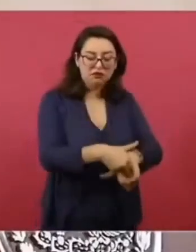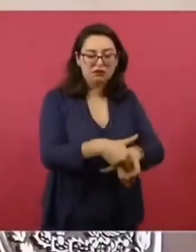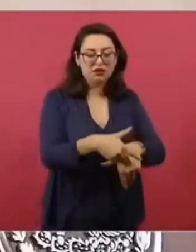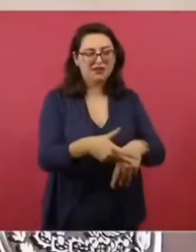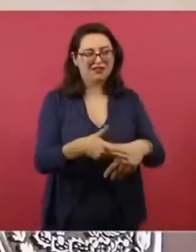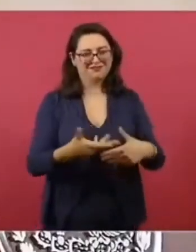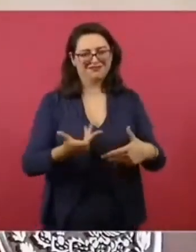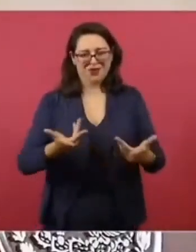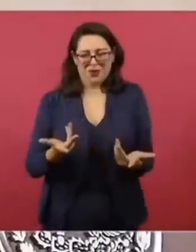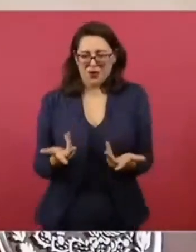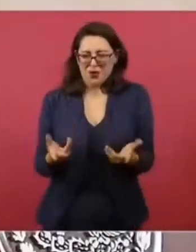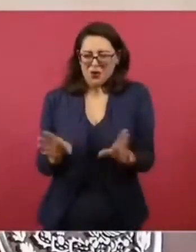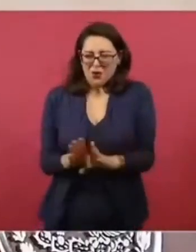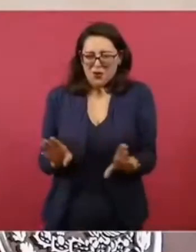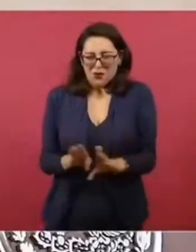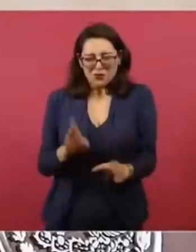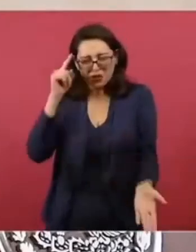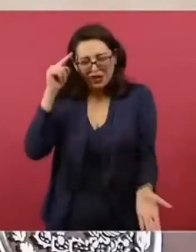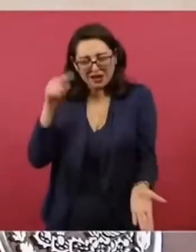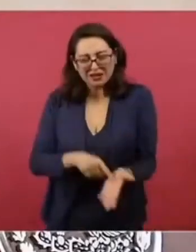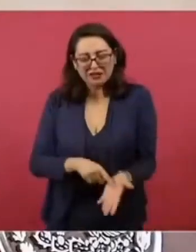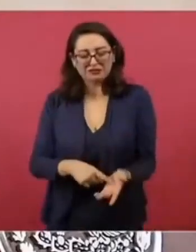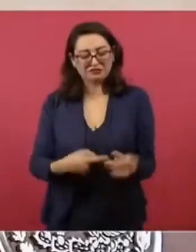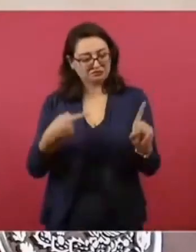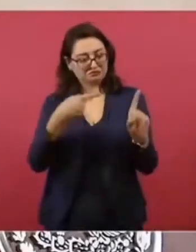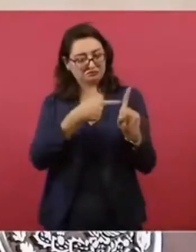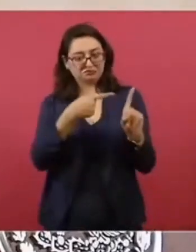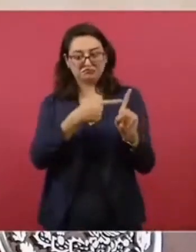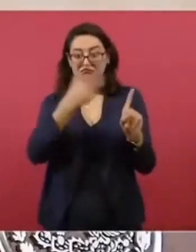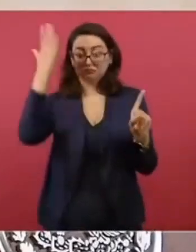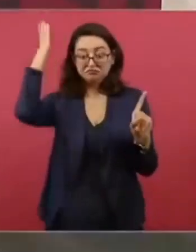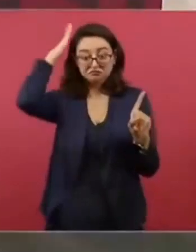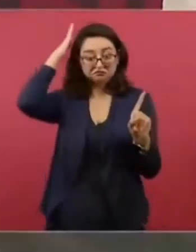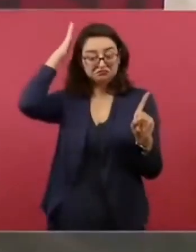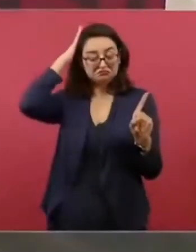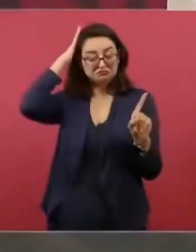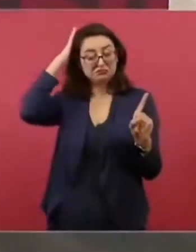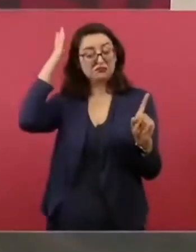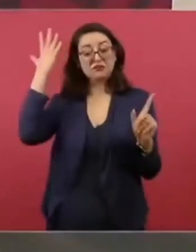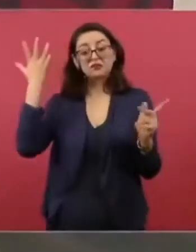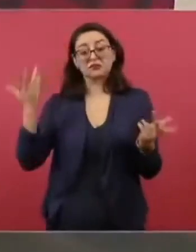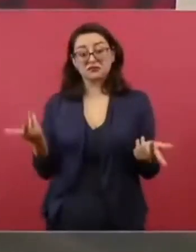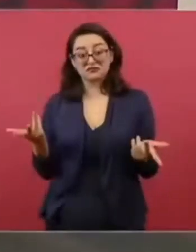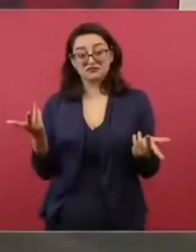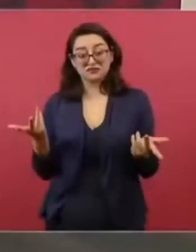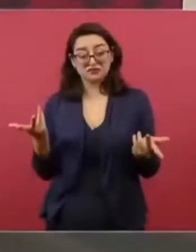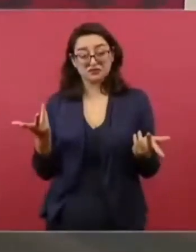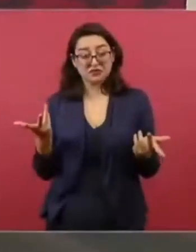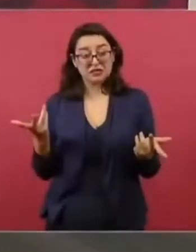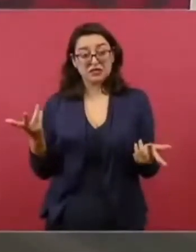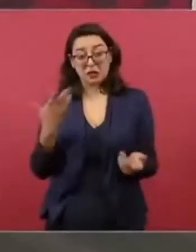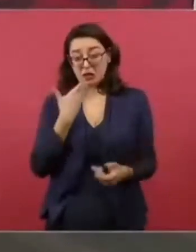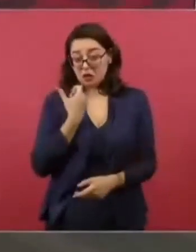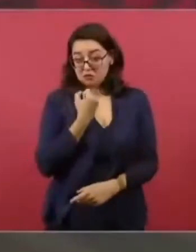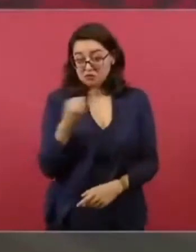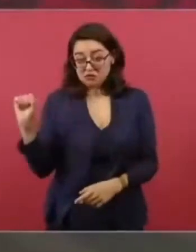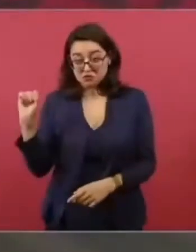Porque si fuese un gerente bueno, no hubiese perdido tanto,